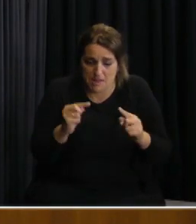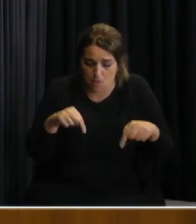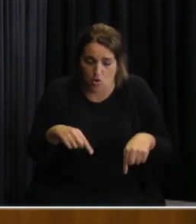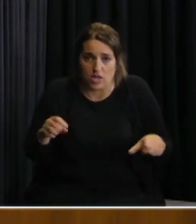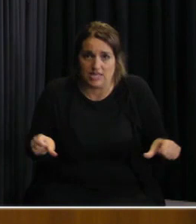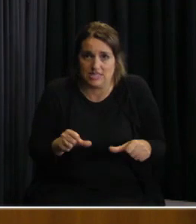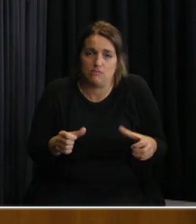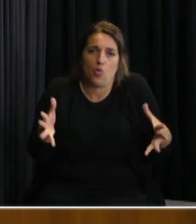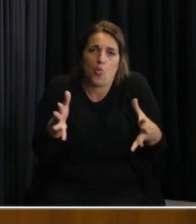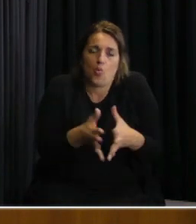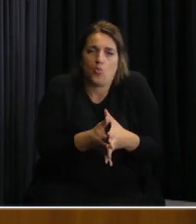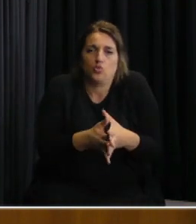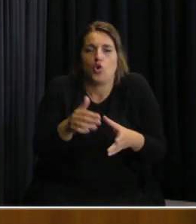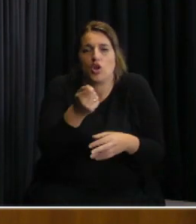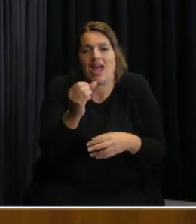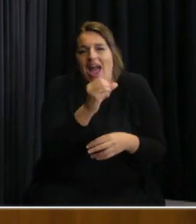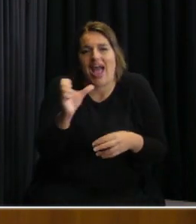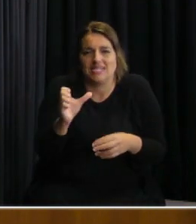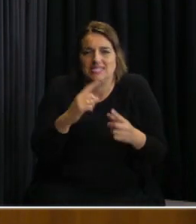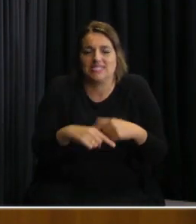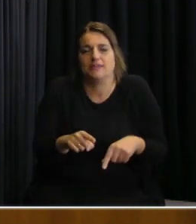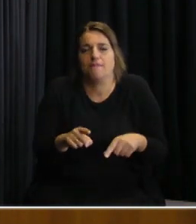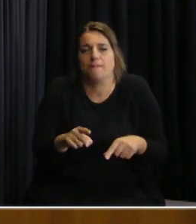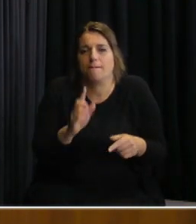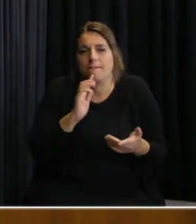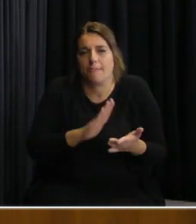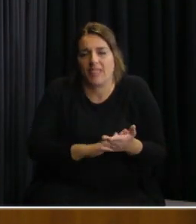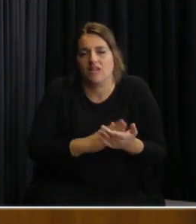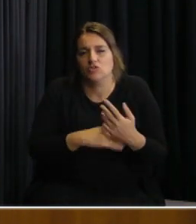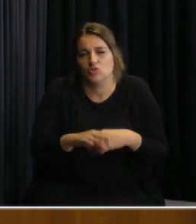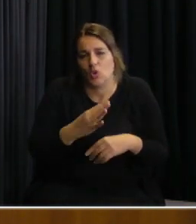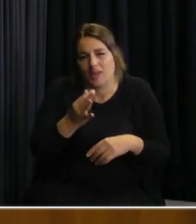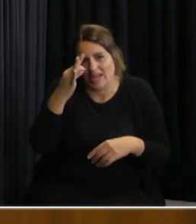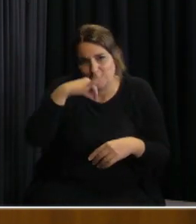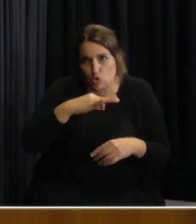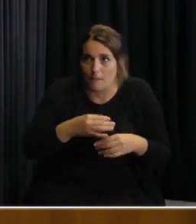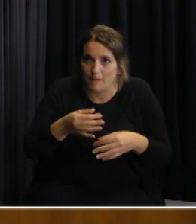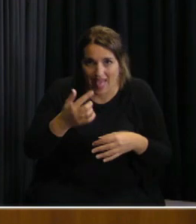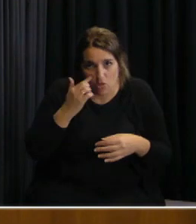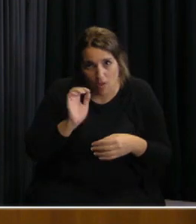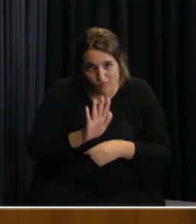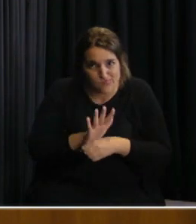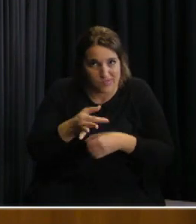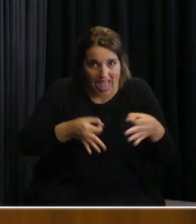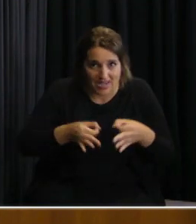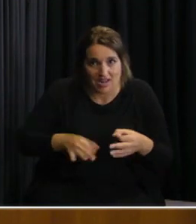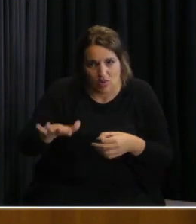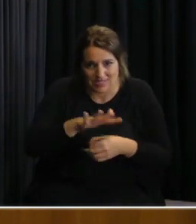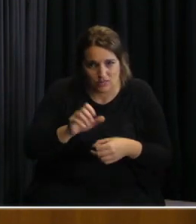conjunto con ACE el despliegue de un hisopado en una región perimetral en uno de estos